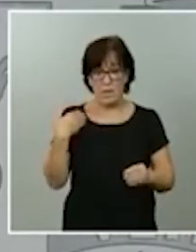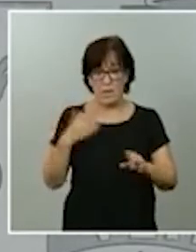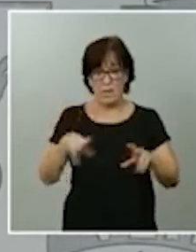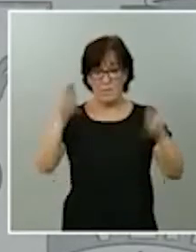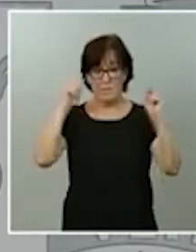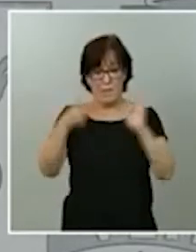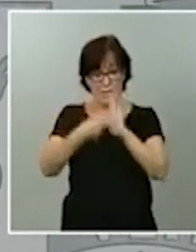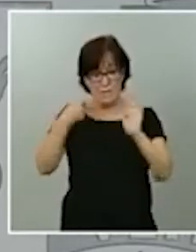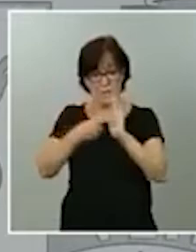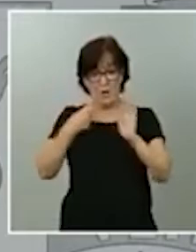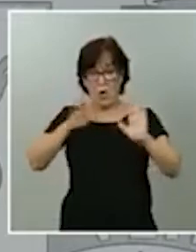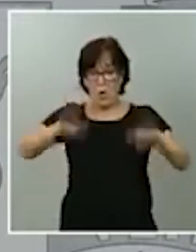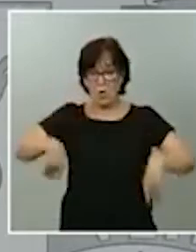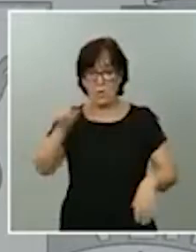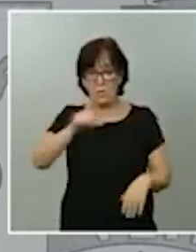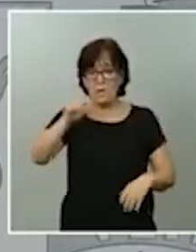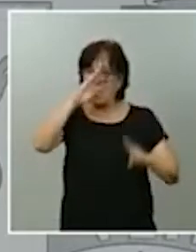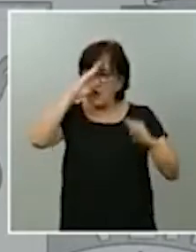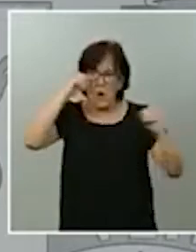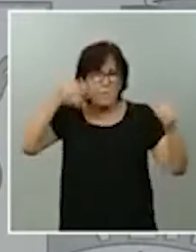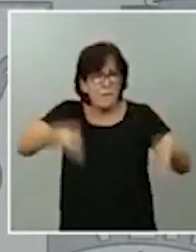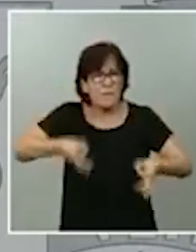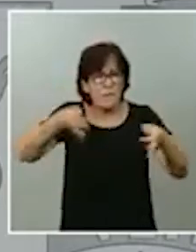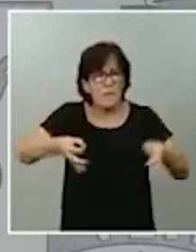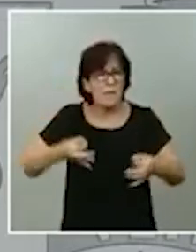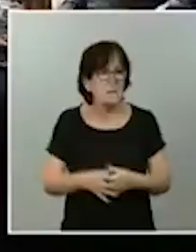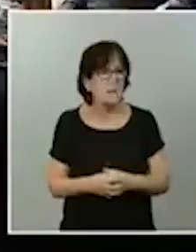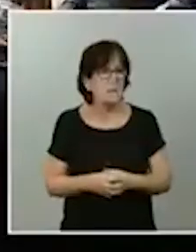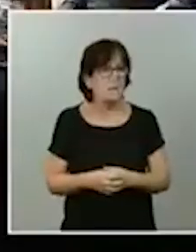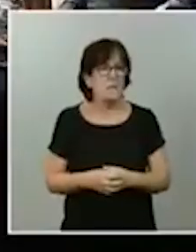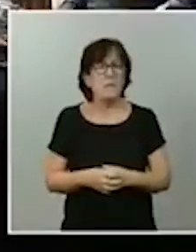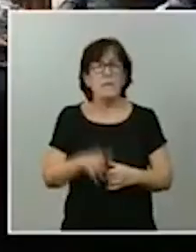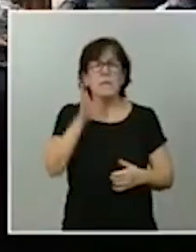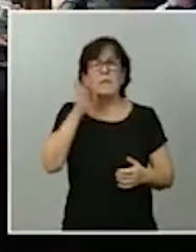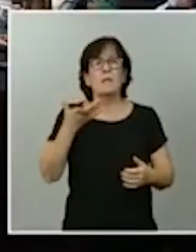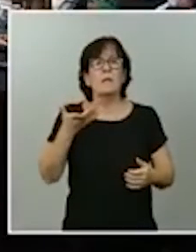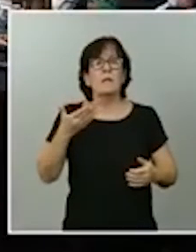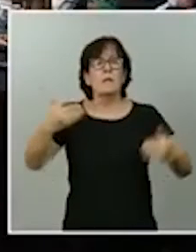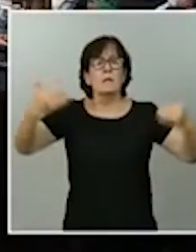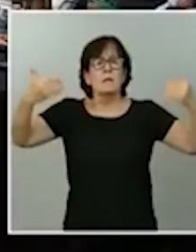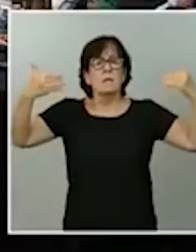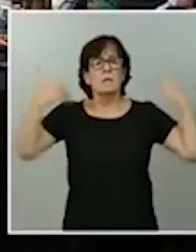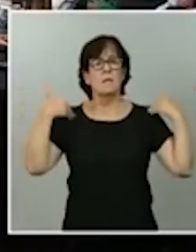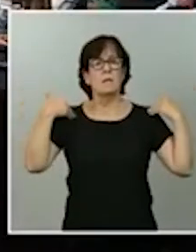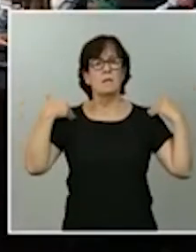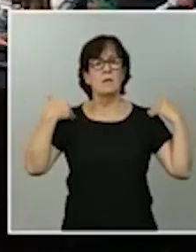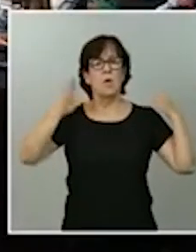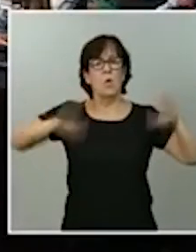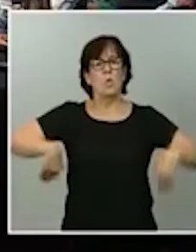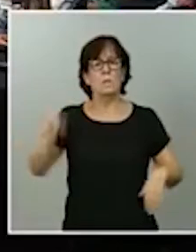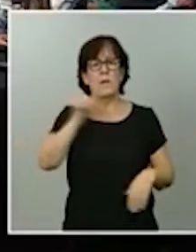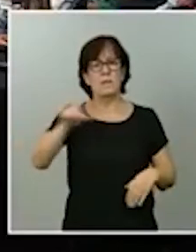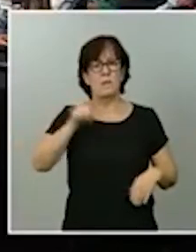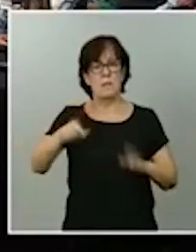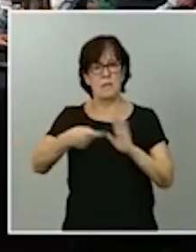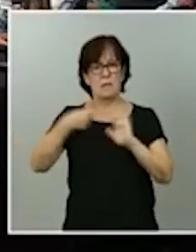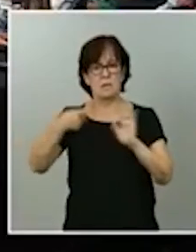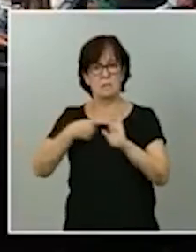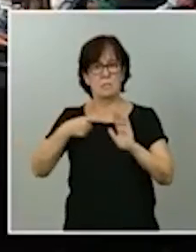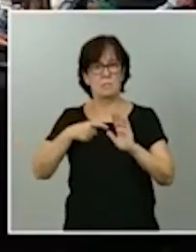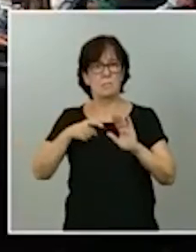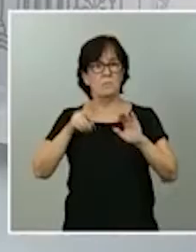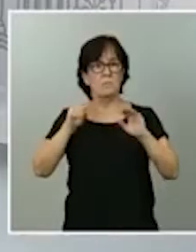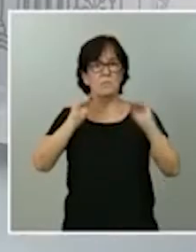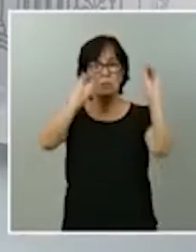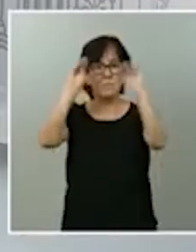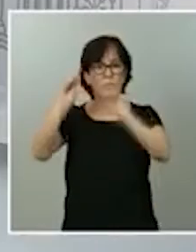recordemos se nos olvida que hicimos quien fue la autoridad competente durante las últimas semanas de la desescalada fueron las comunidades autónomas fueron los